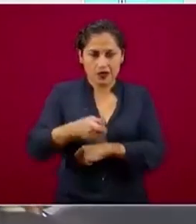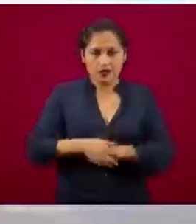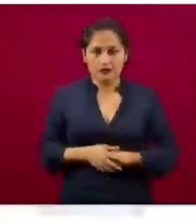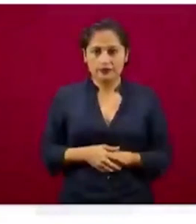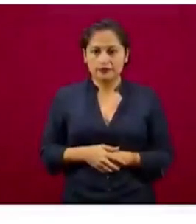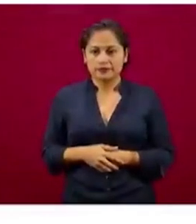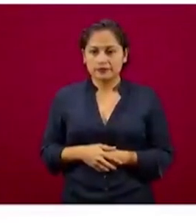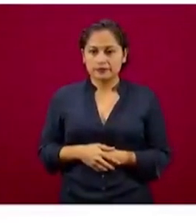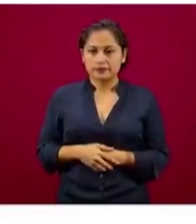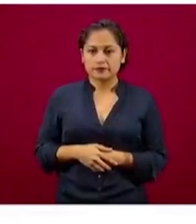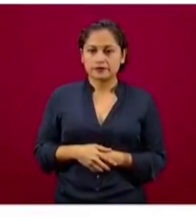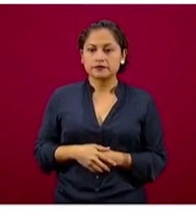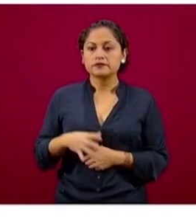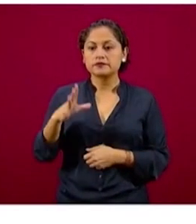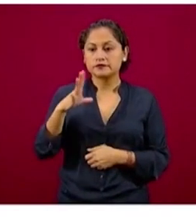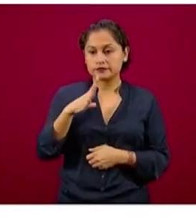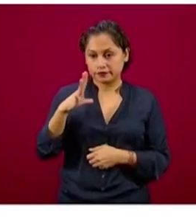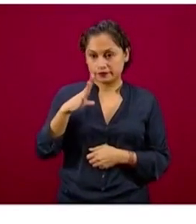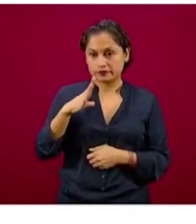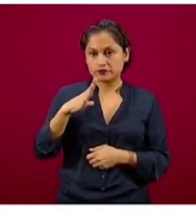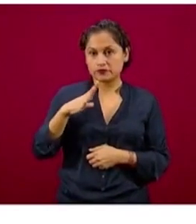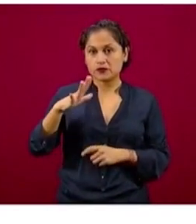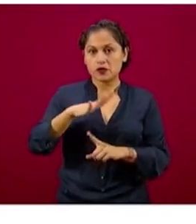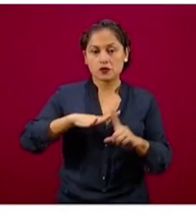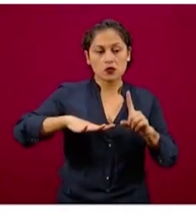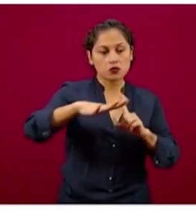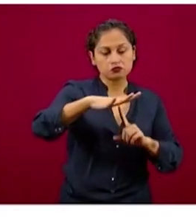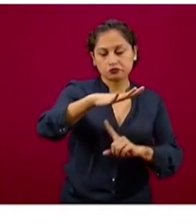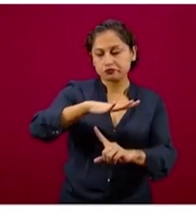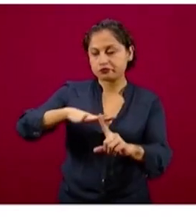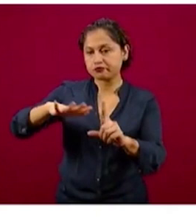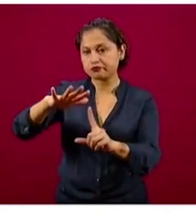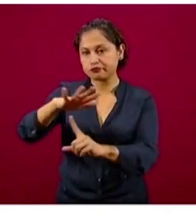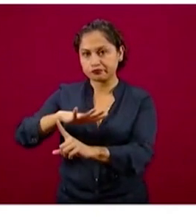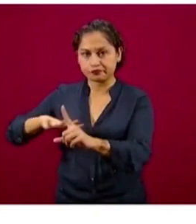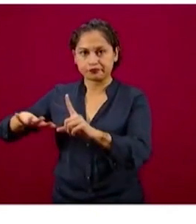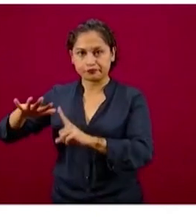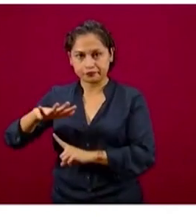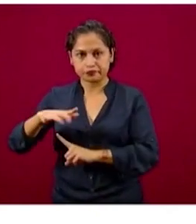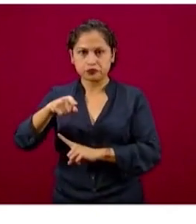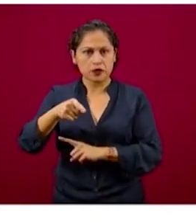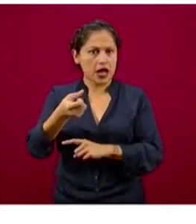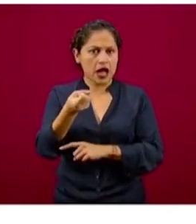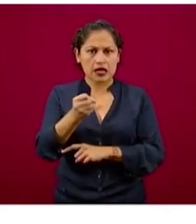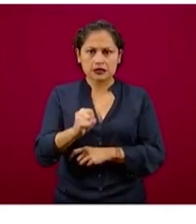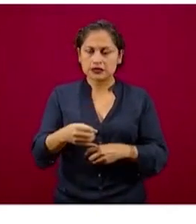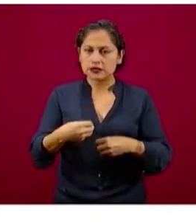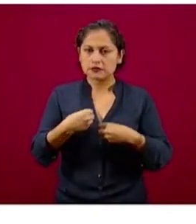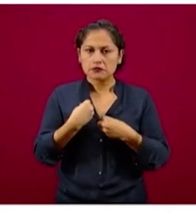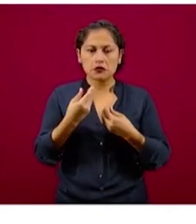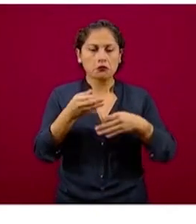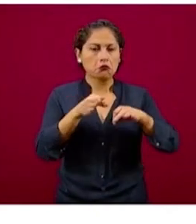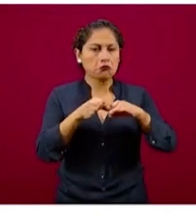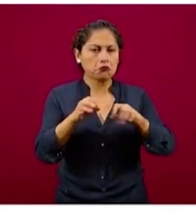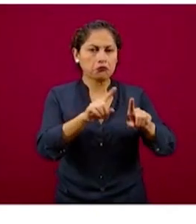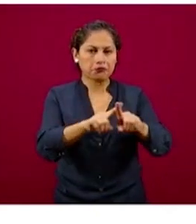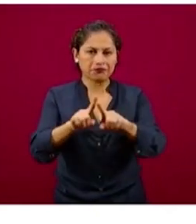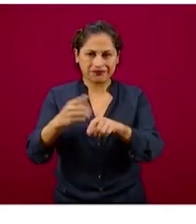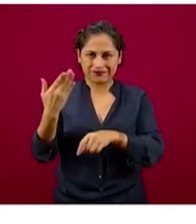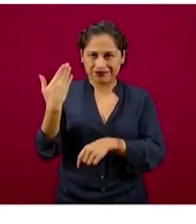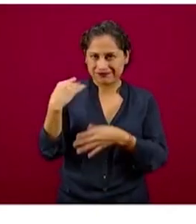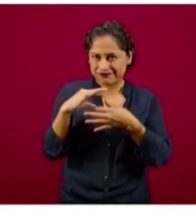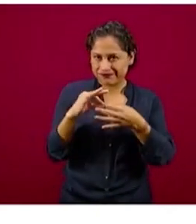Tenemos los ámbitos, los espacios donde ocurre la vida pública, ya dije hace rato,